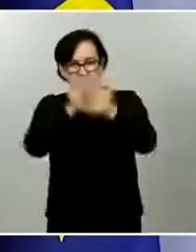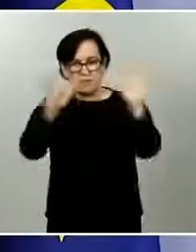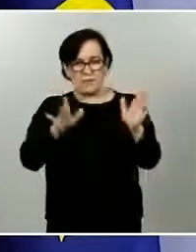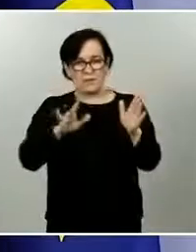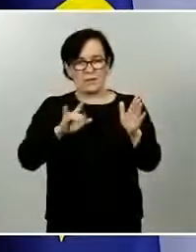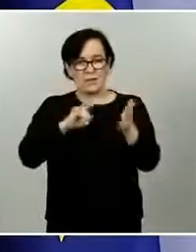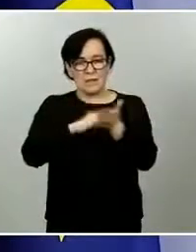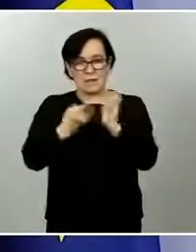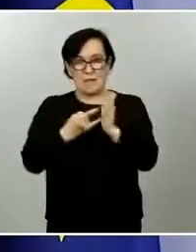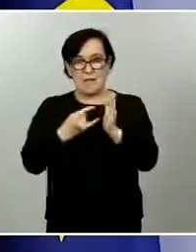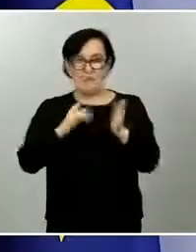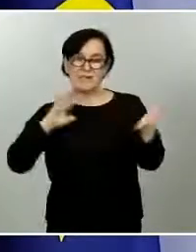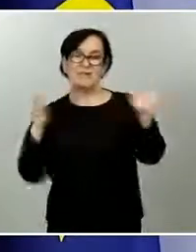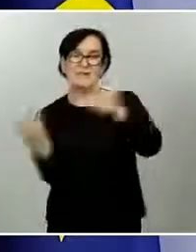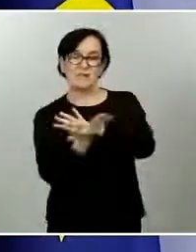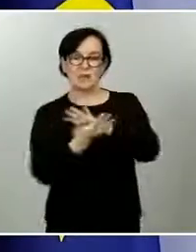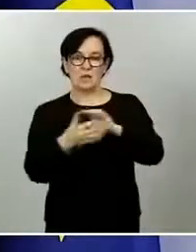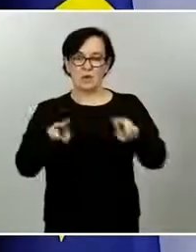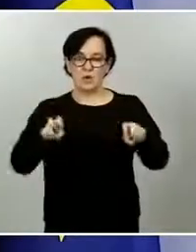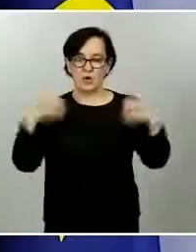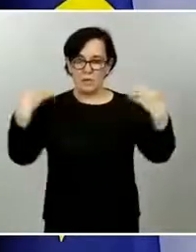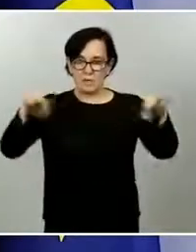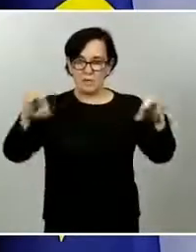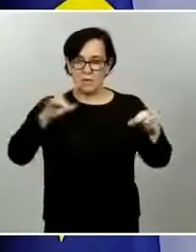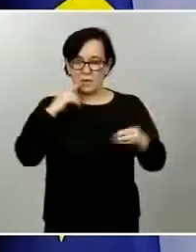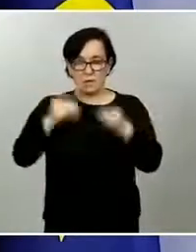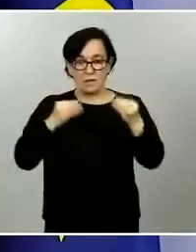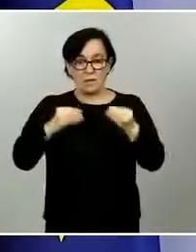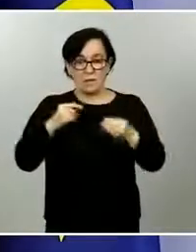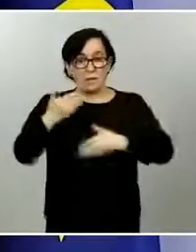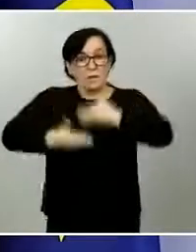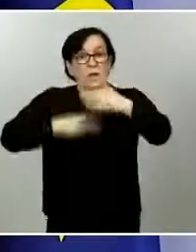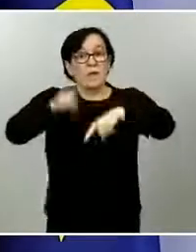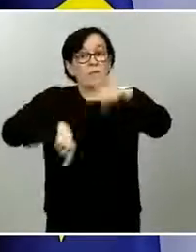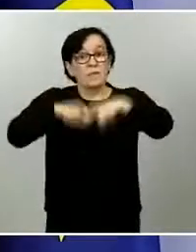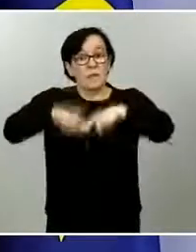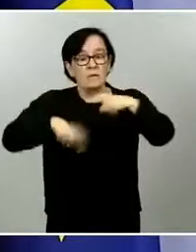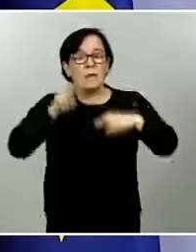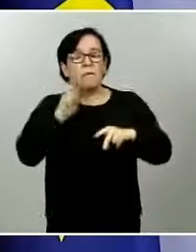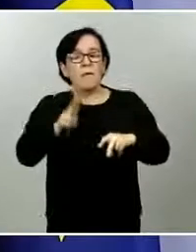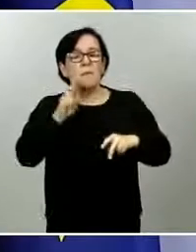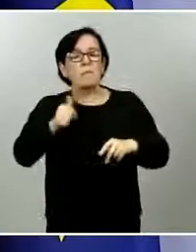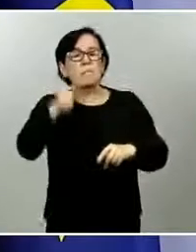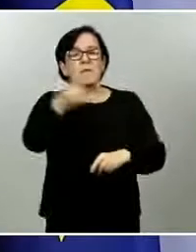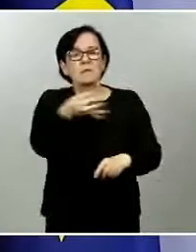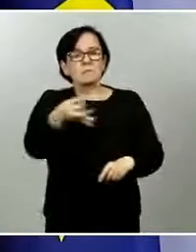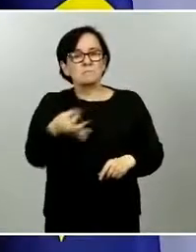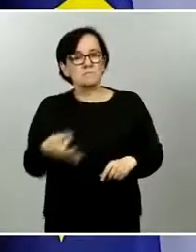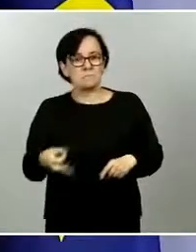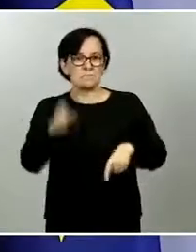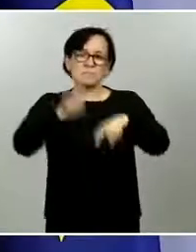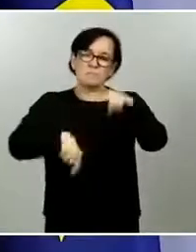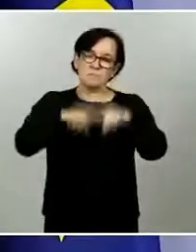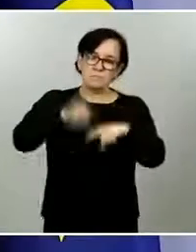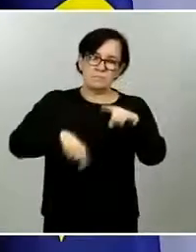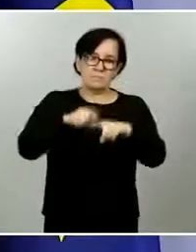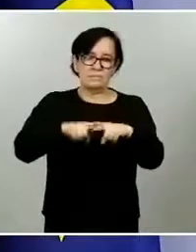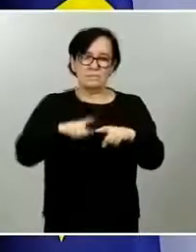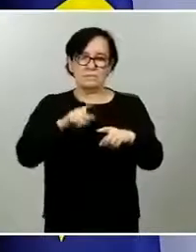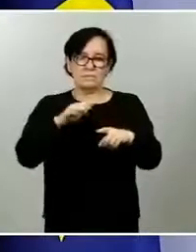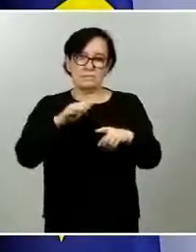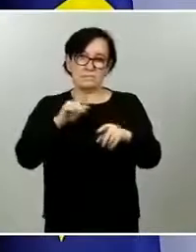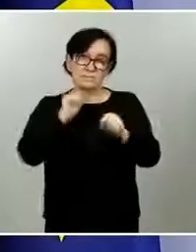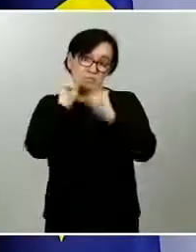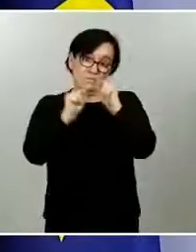medidas educativas que tienen una enorme trascendencia vamos a ir viendo cómo evolucionan las cosas tenemos una hoja de ruta clara que es el plan de transición a la nueva